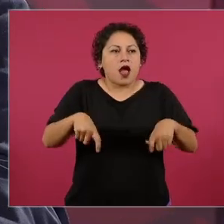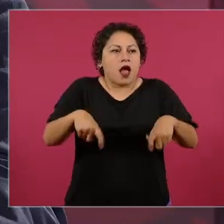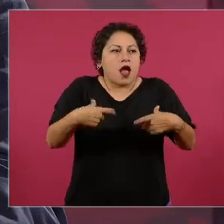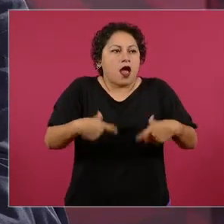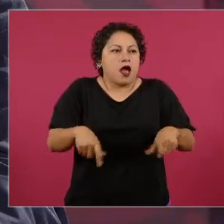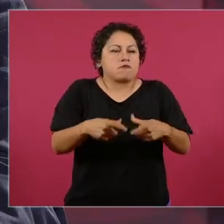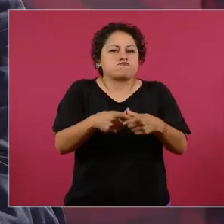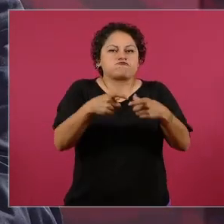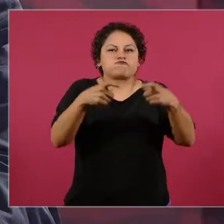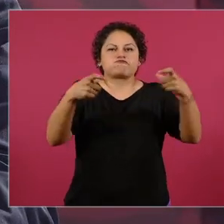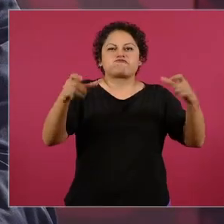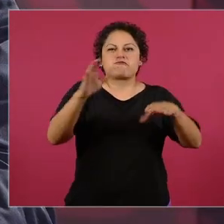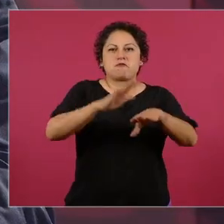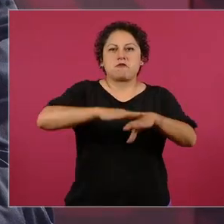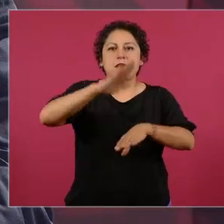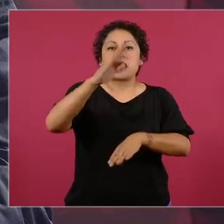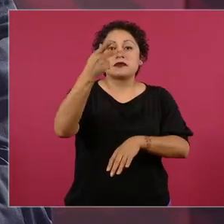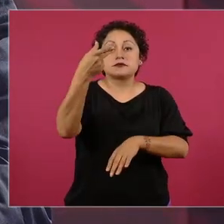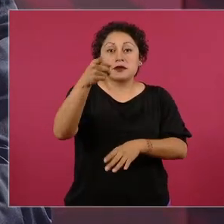de nuestro pueblo.